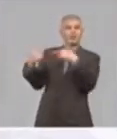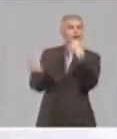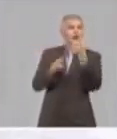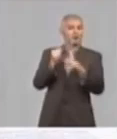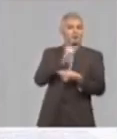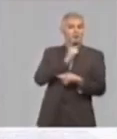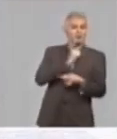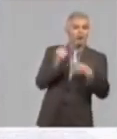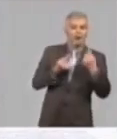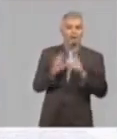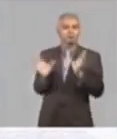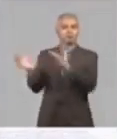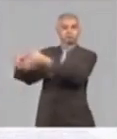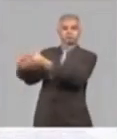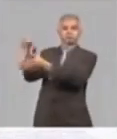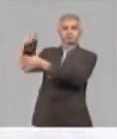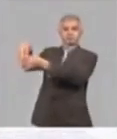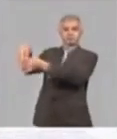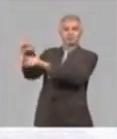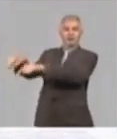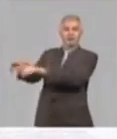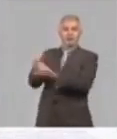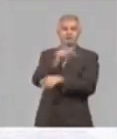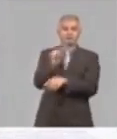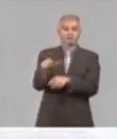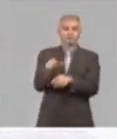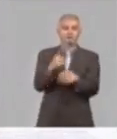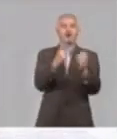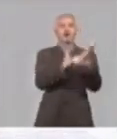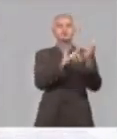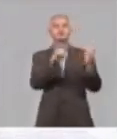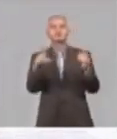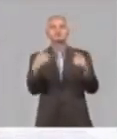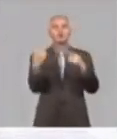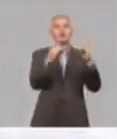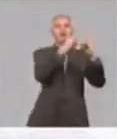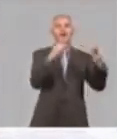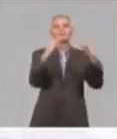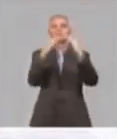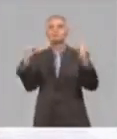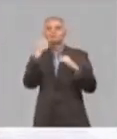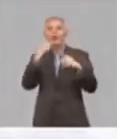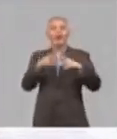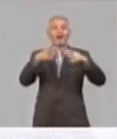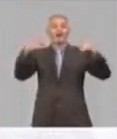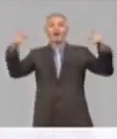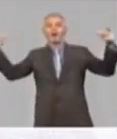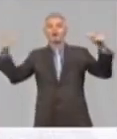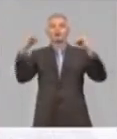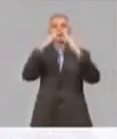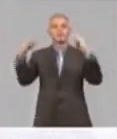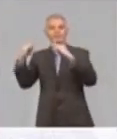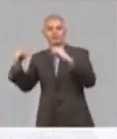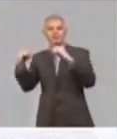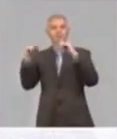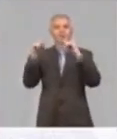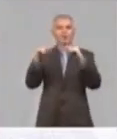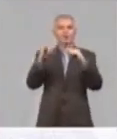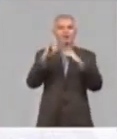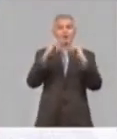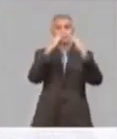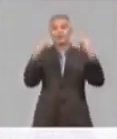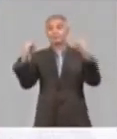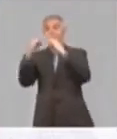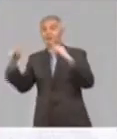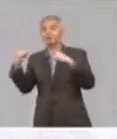coordinación directa con las provincias, y los campamentos más grandes tienen hasta los médicos dentro de los mismos campamentos, donde tenemos campamentos que tienen 800